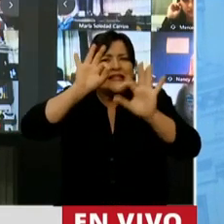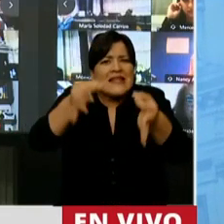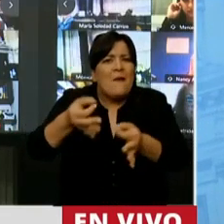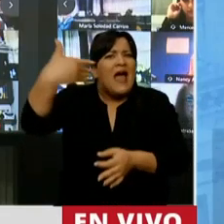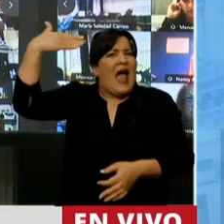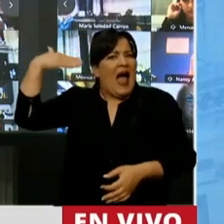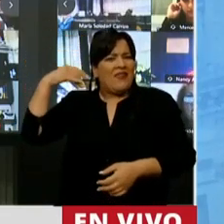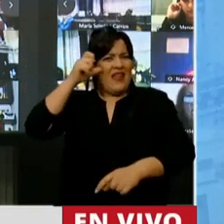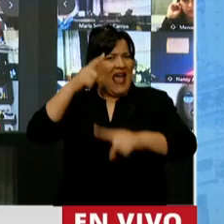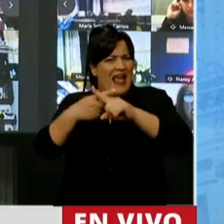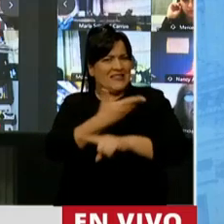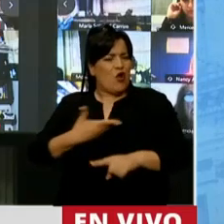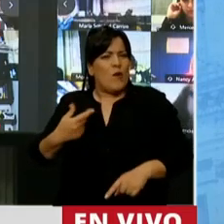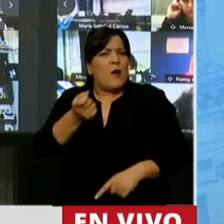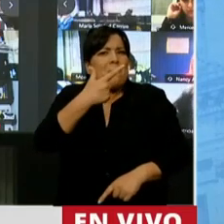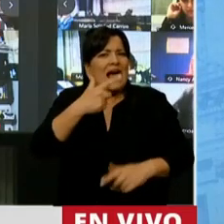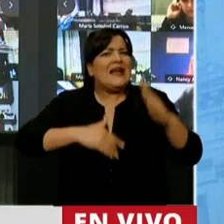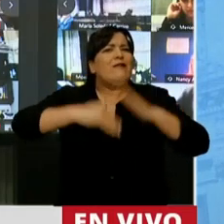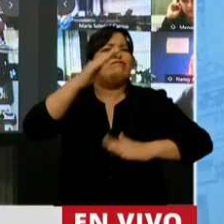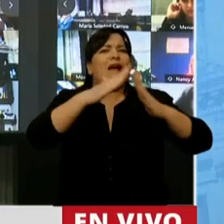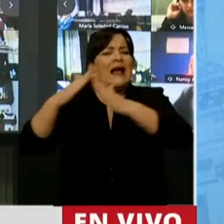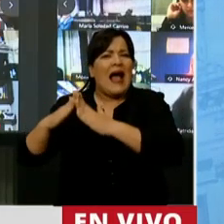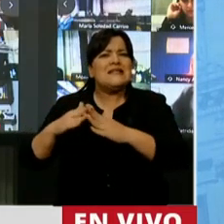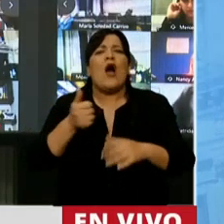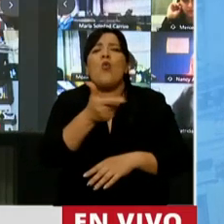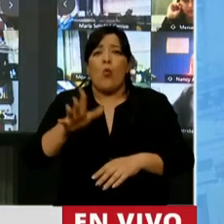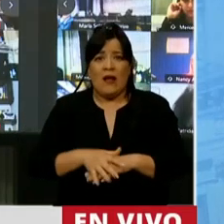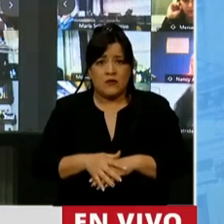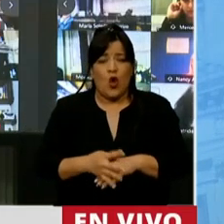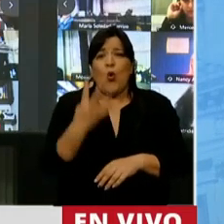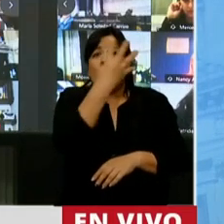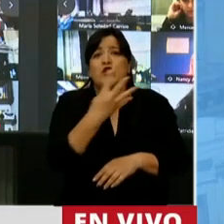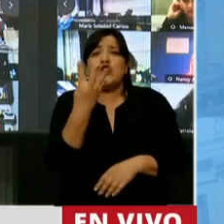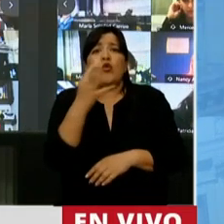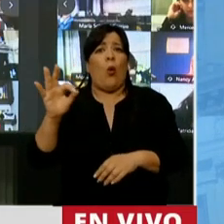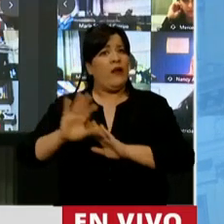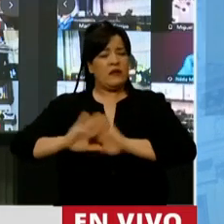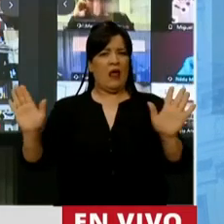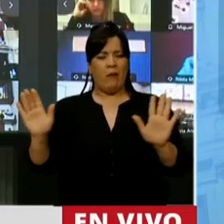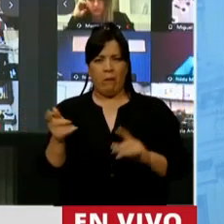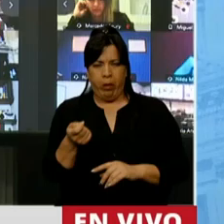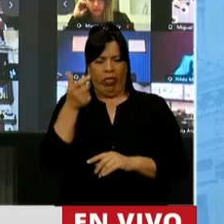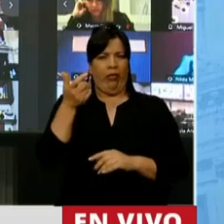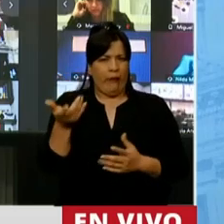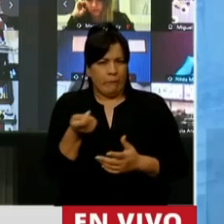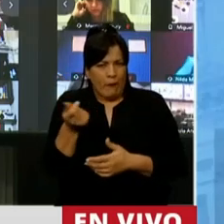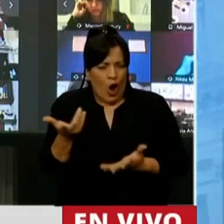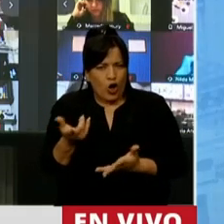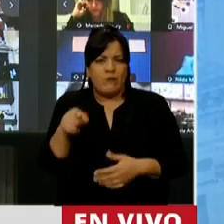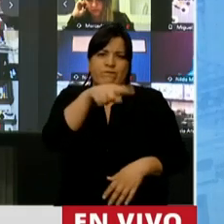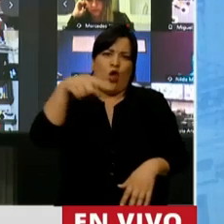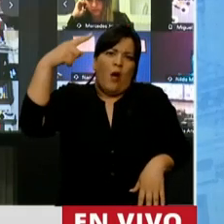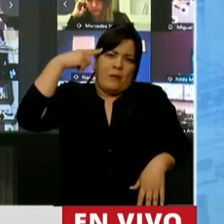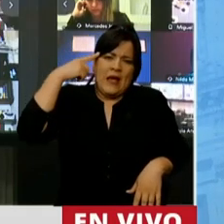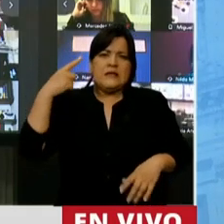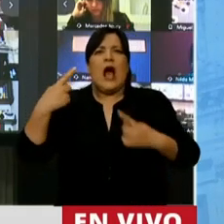construyó bajo el gobierno macrista? Nada más que 440. Seguramente pensaremos que fueron